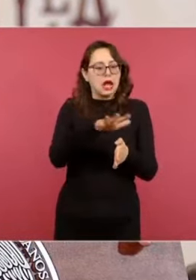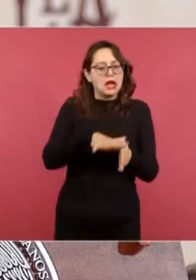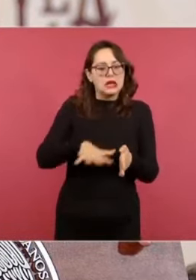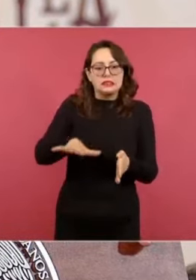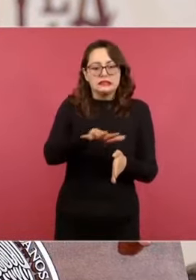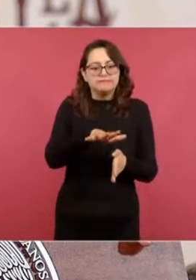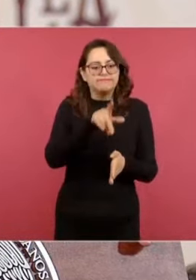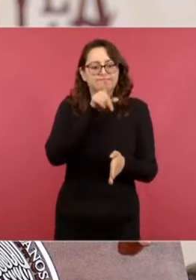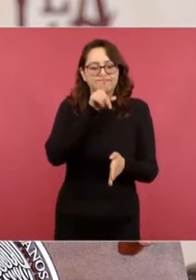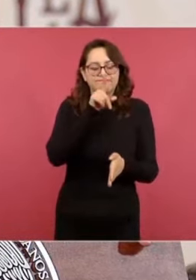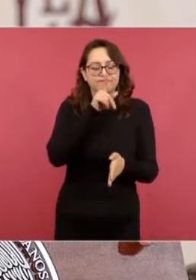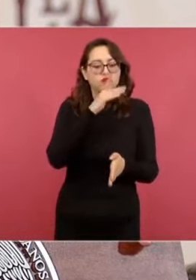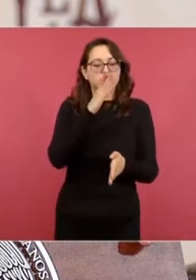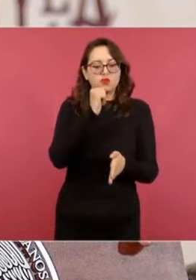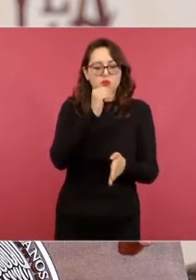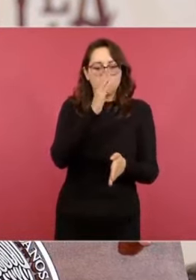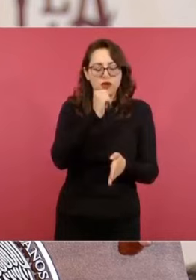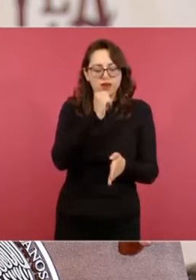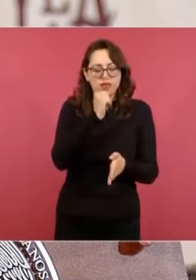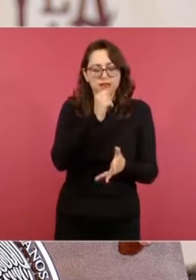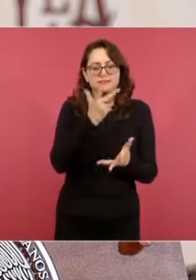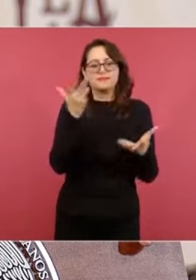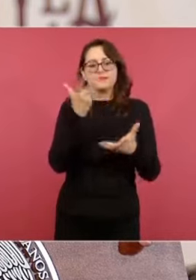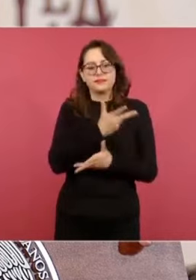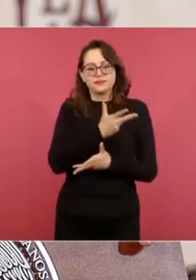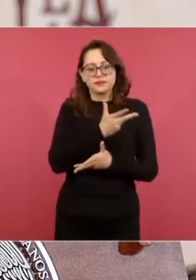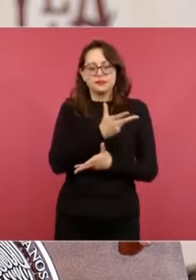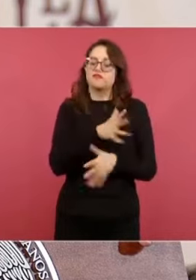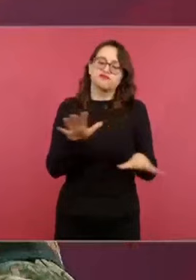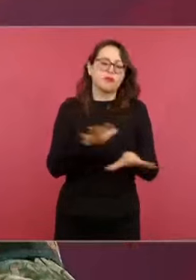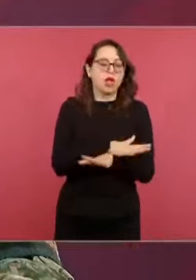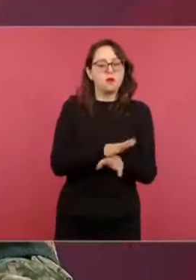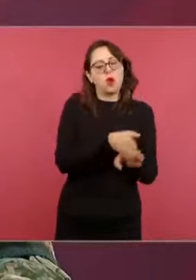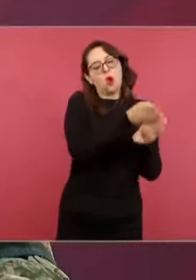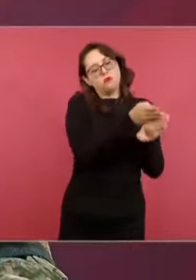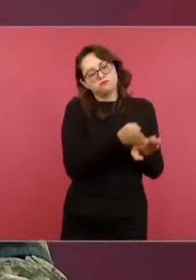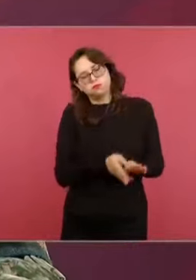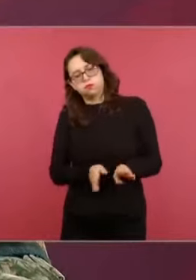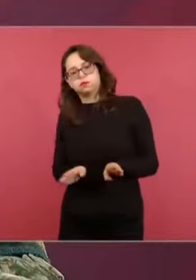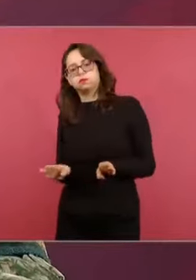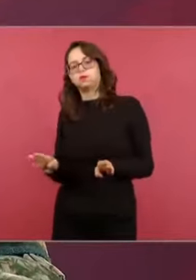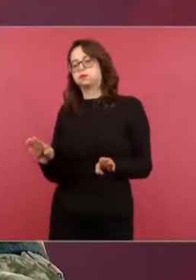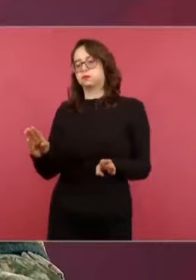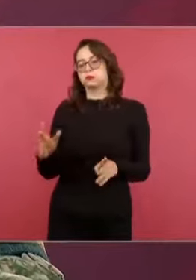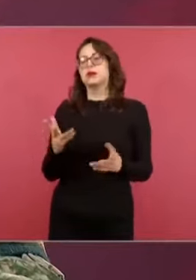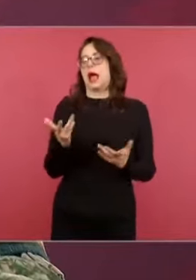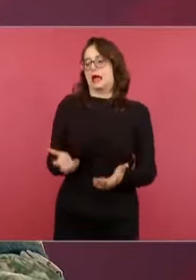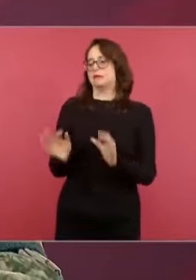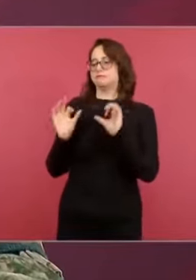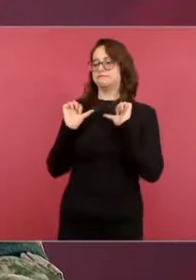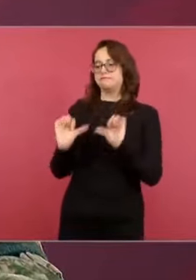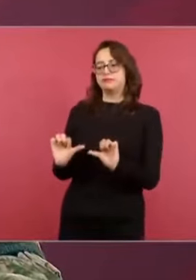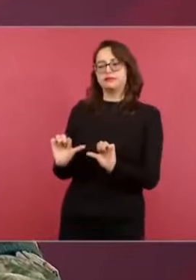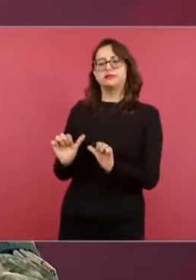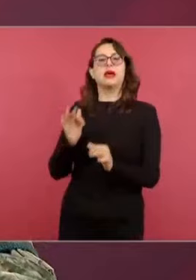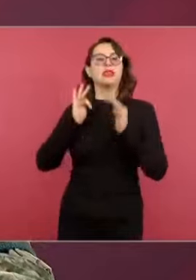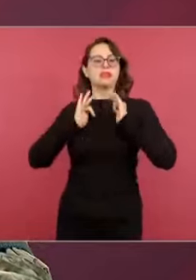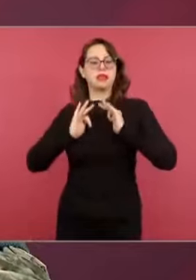tengas la certeza de que se están tomando estas medidas. Un ejemplo,